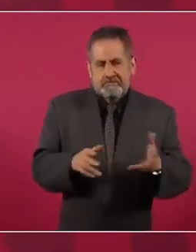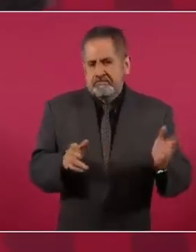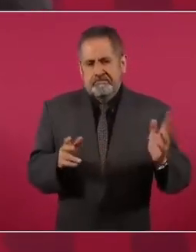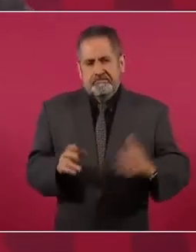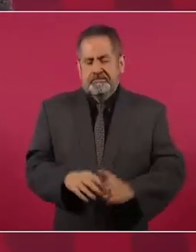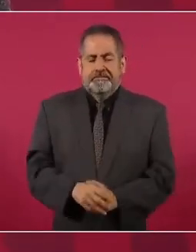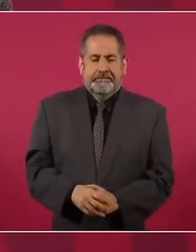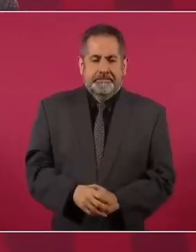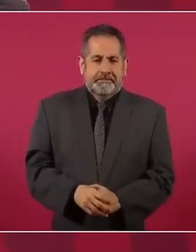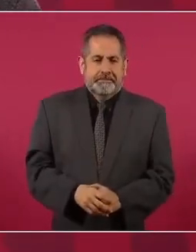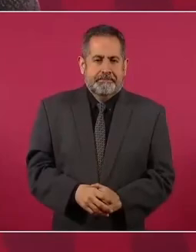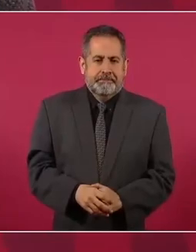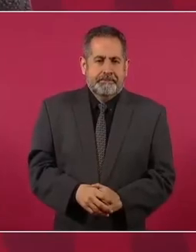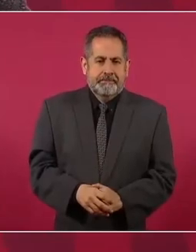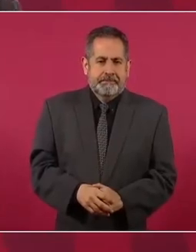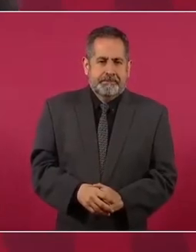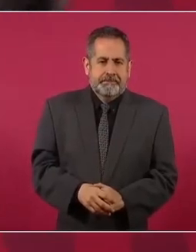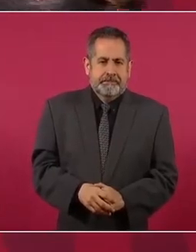estoy